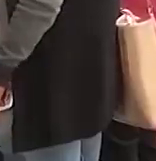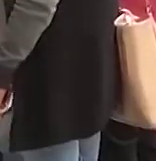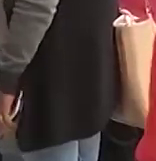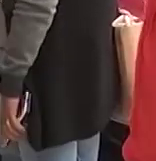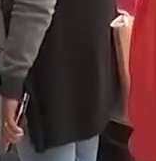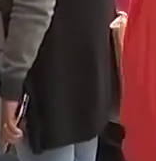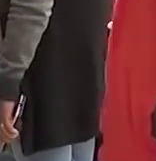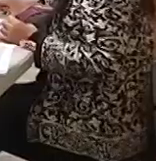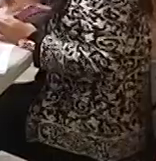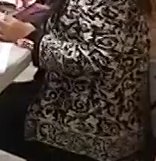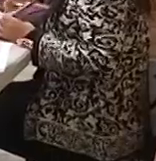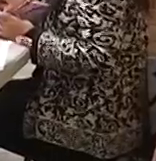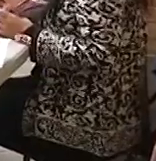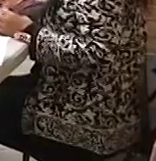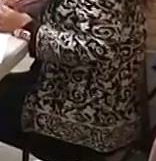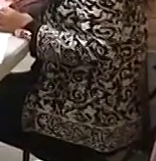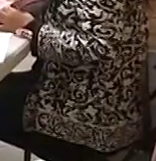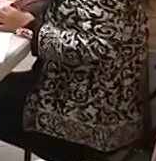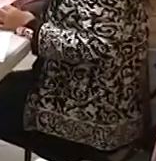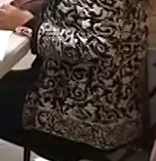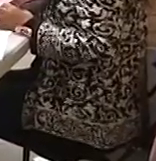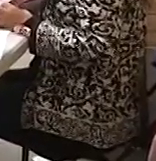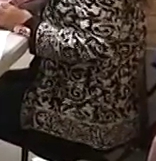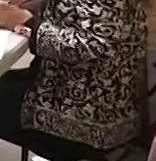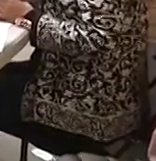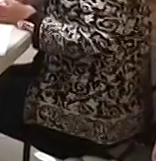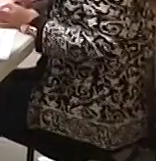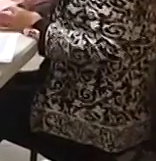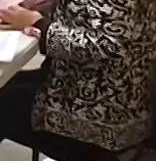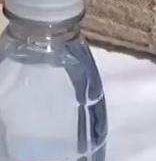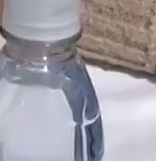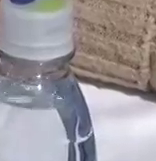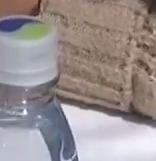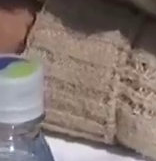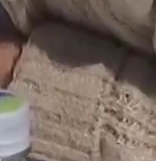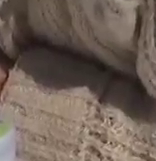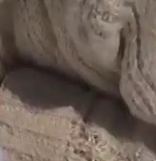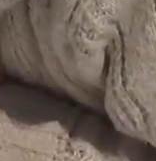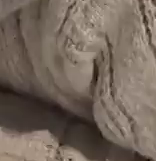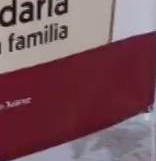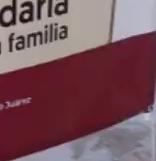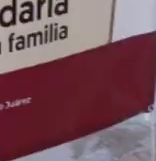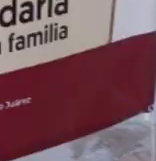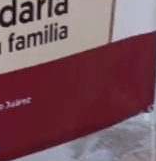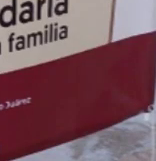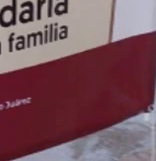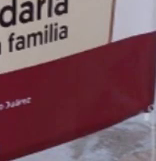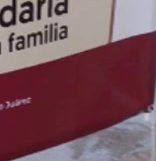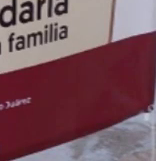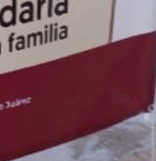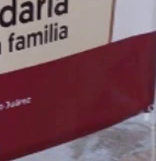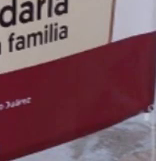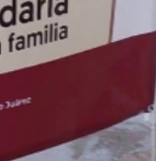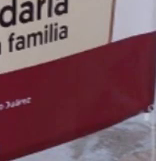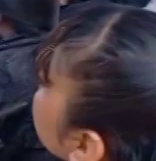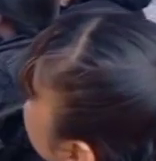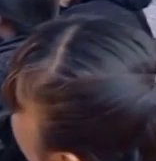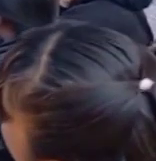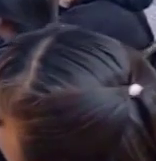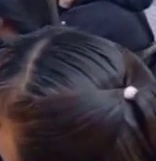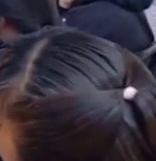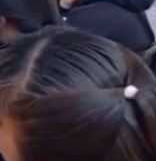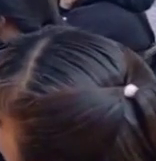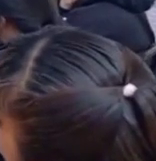para inscribirse es el 30 de noviembre. Y por otra parte, el delegado informó que el registro para la beca Rita Cetina se dará el próximo